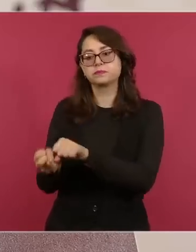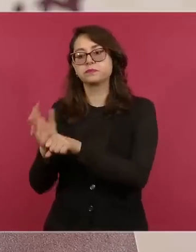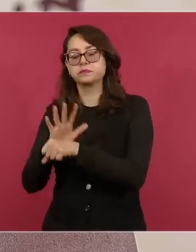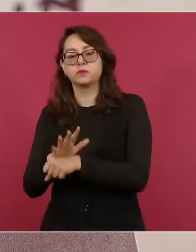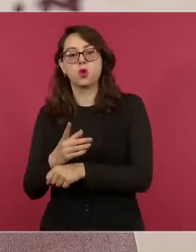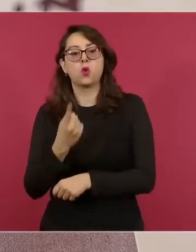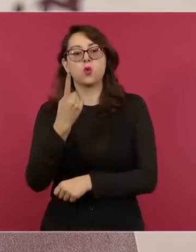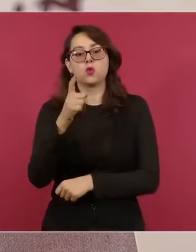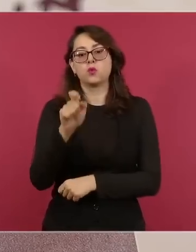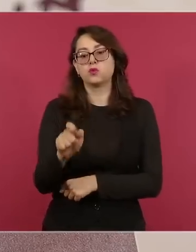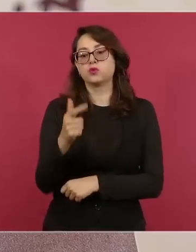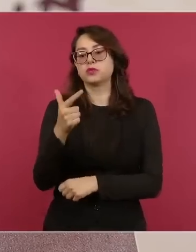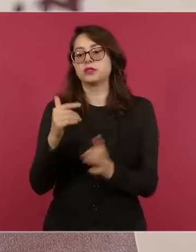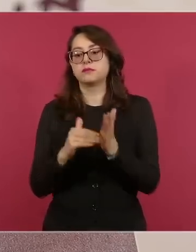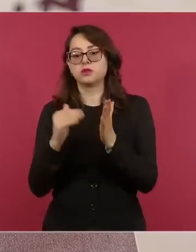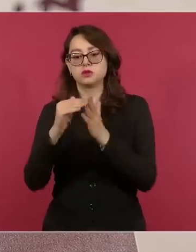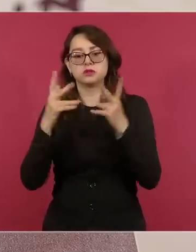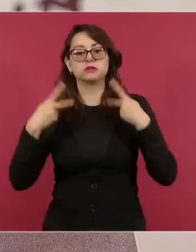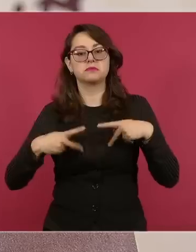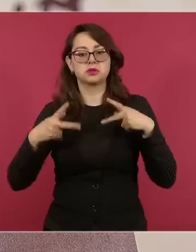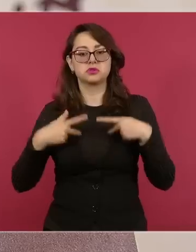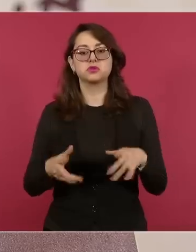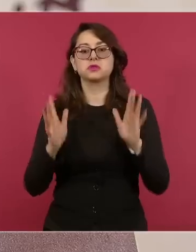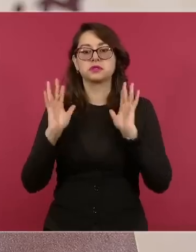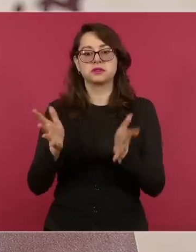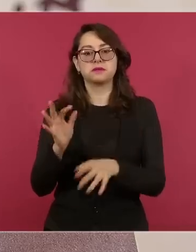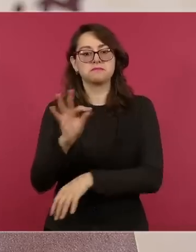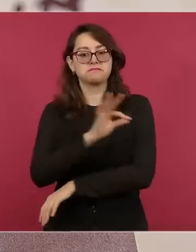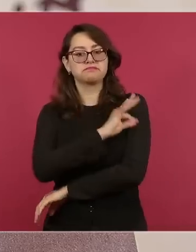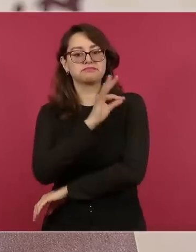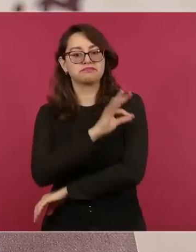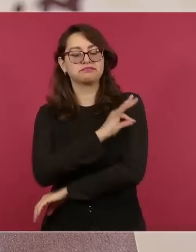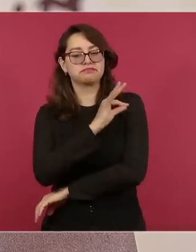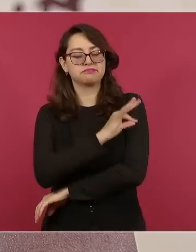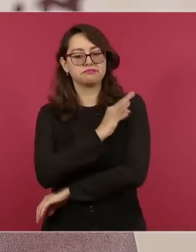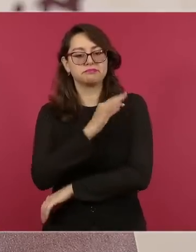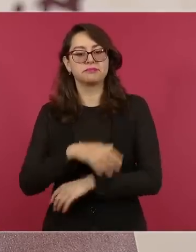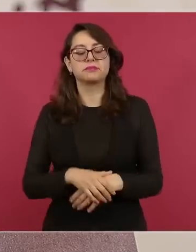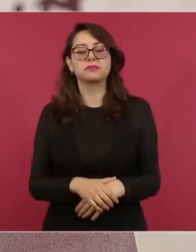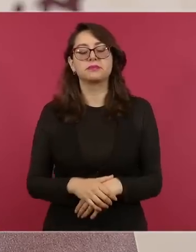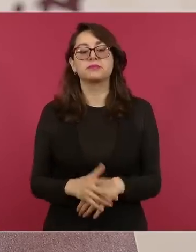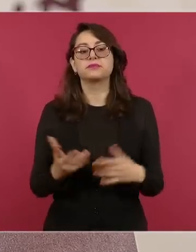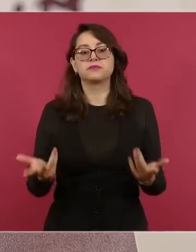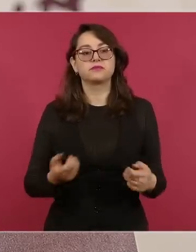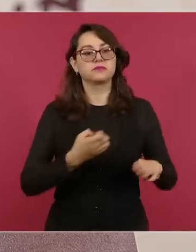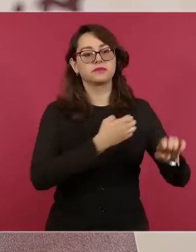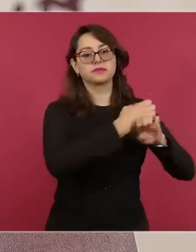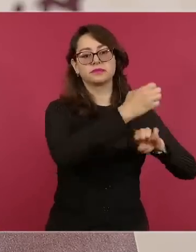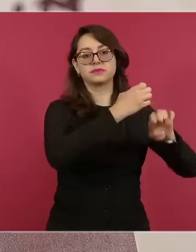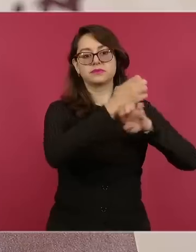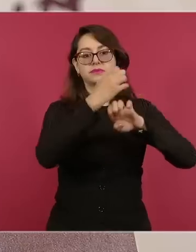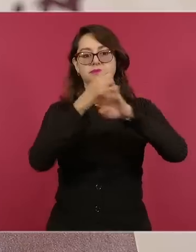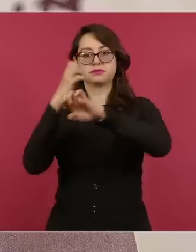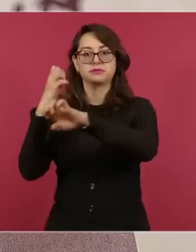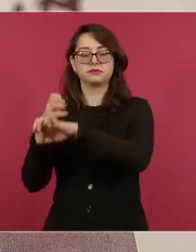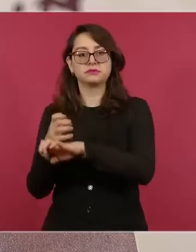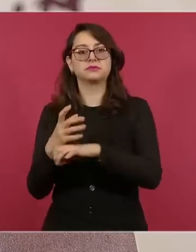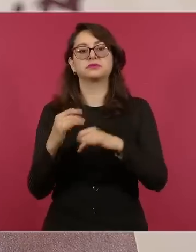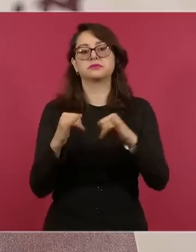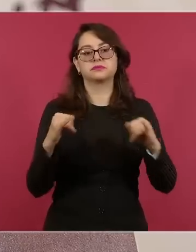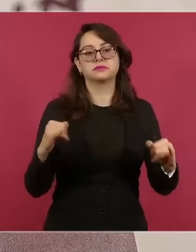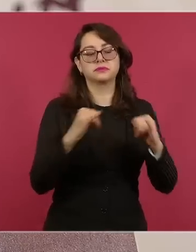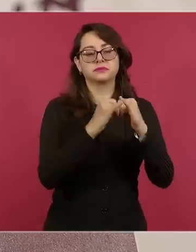.7 millones de dosis aplicadas entre las dos vacunas en todas las entidades federativas y en todas las instituciones